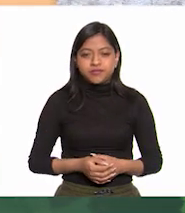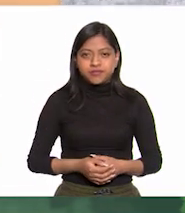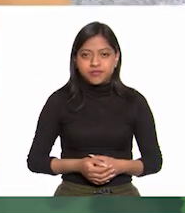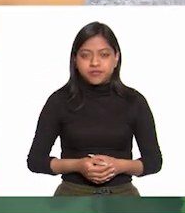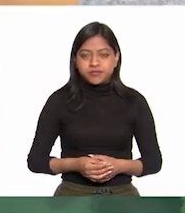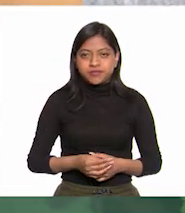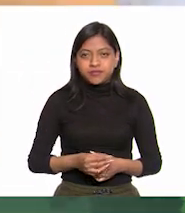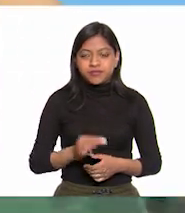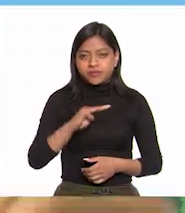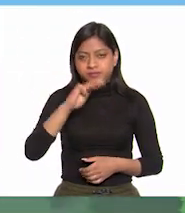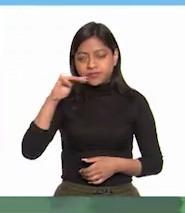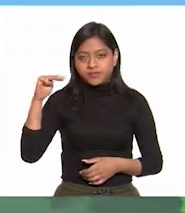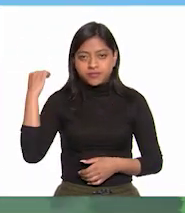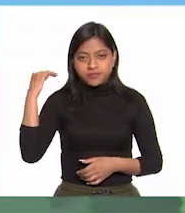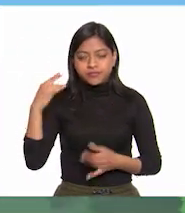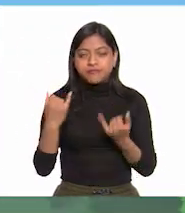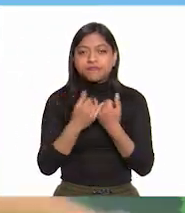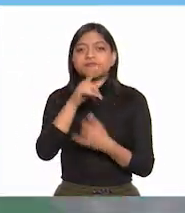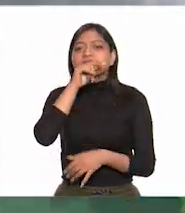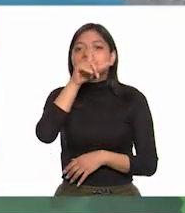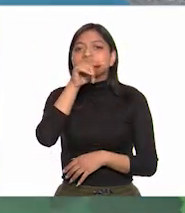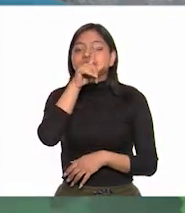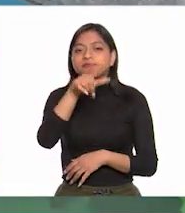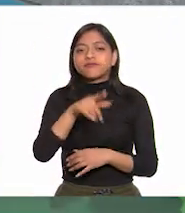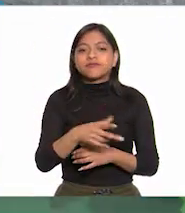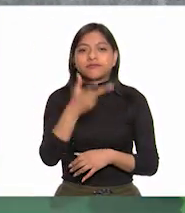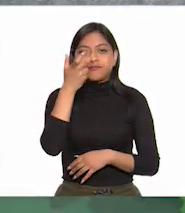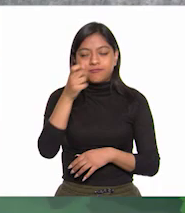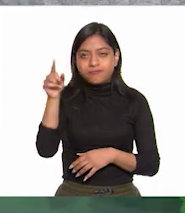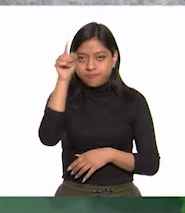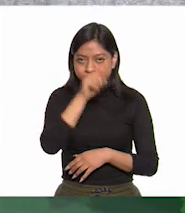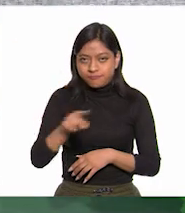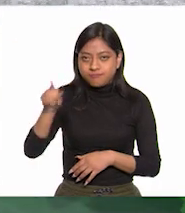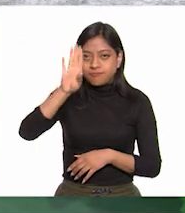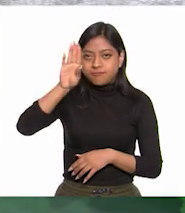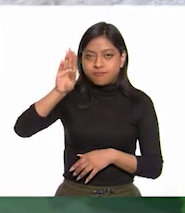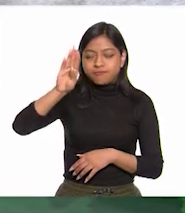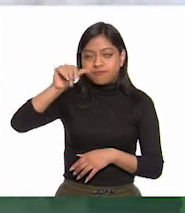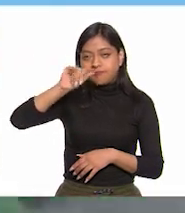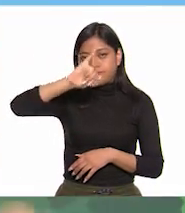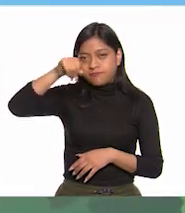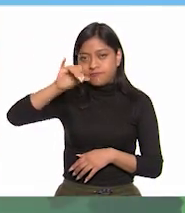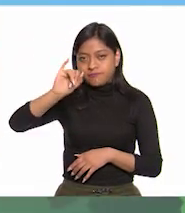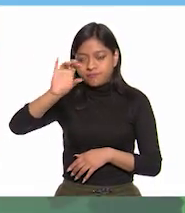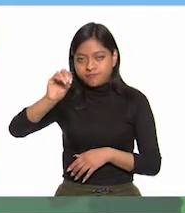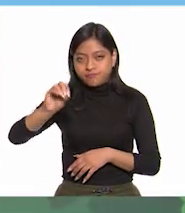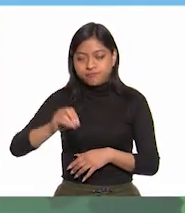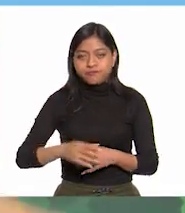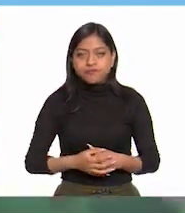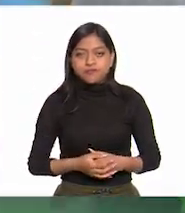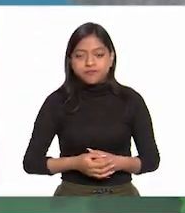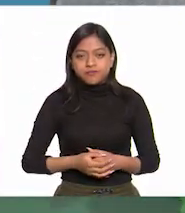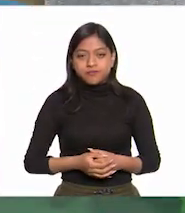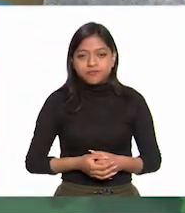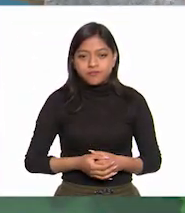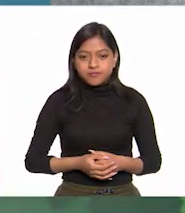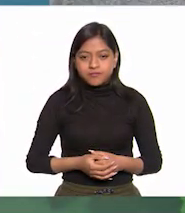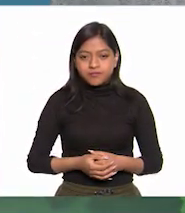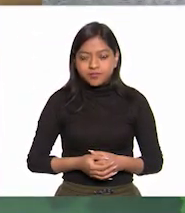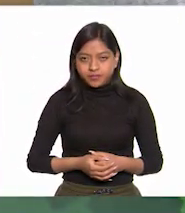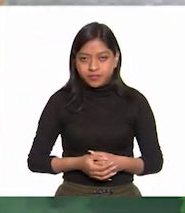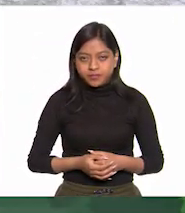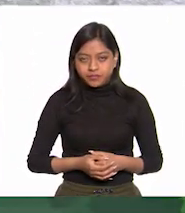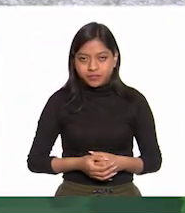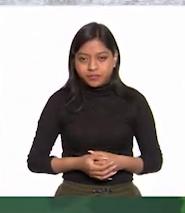Michoacán y Jalisco. Esa es la zona del Bajío. Jalisco aquí. Y Michoacán.